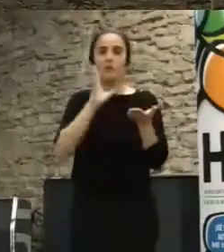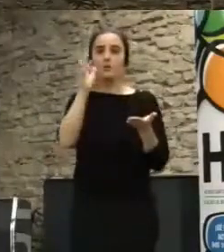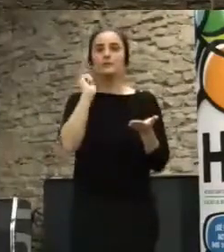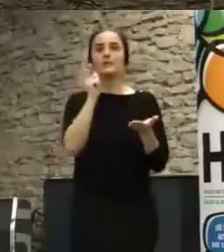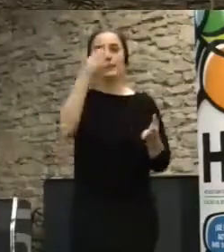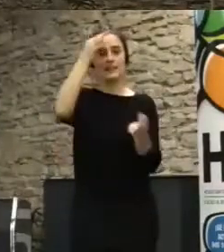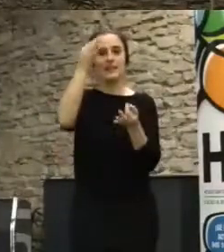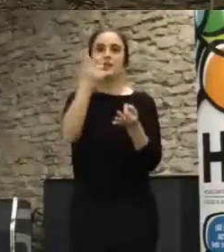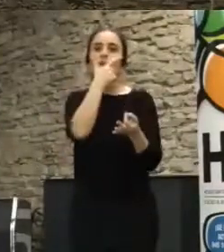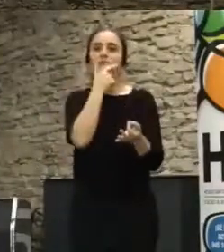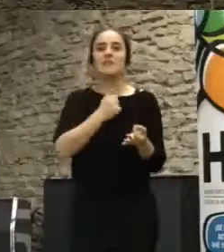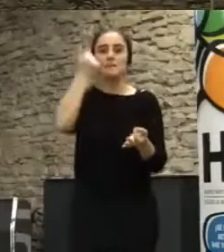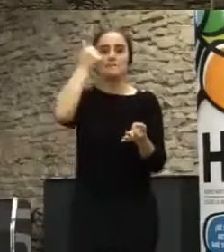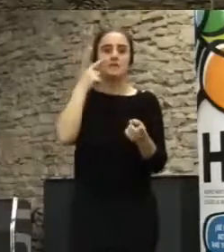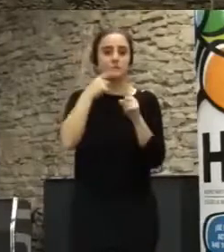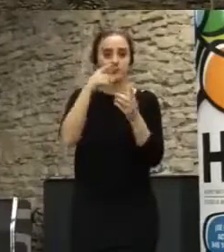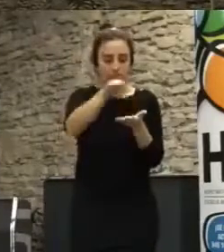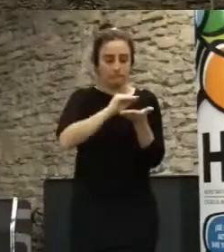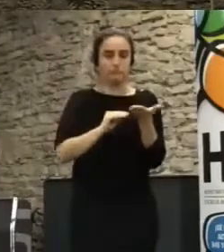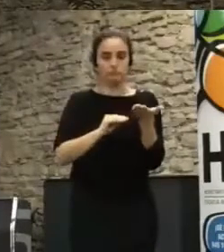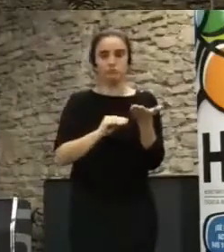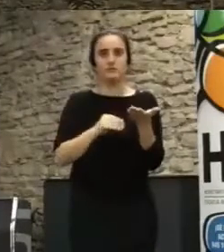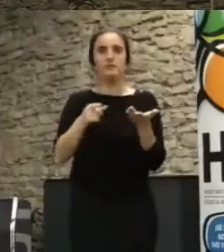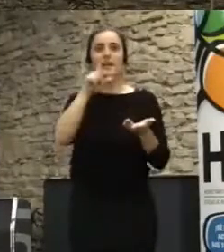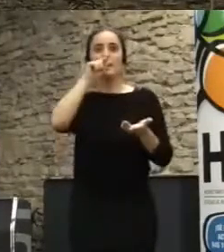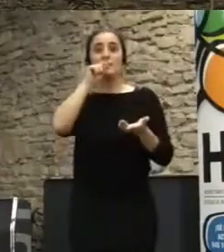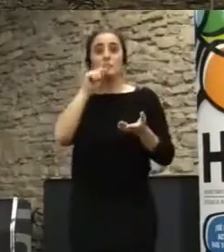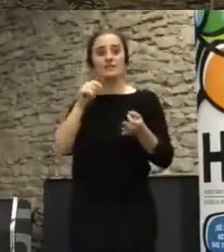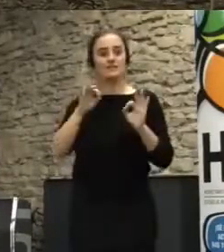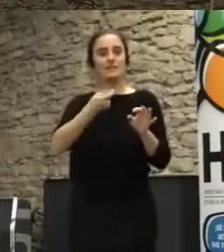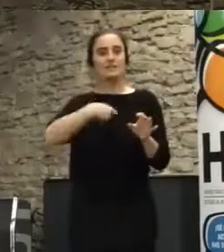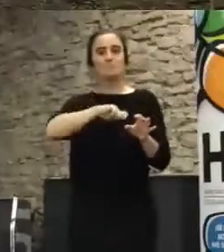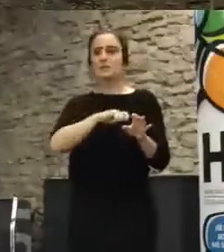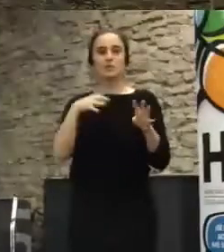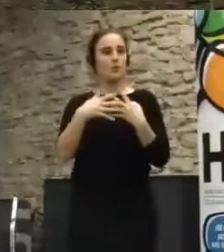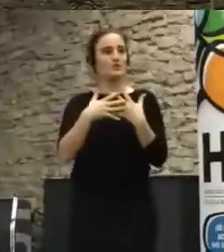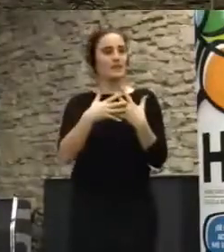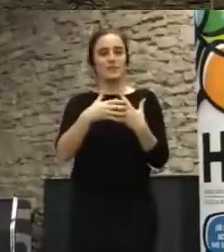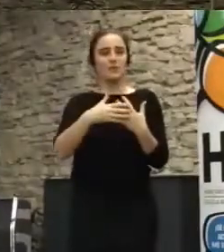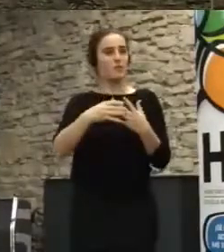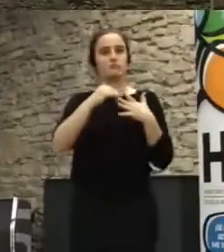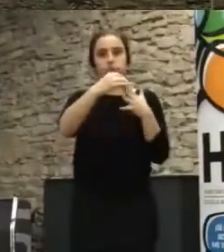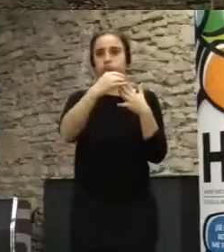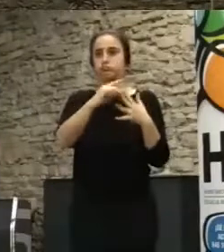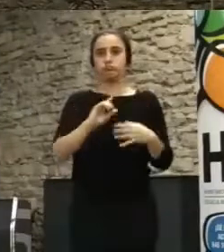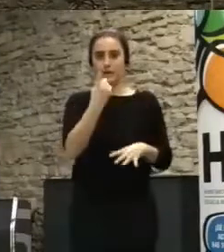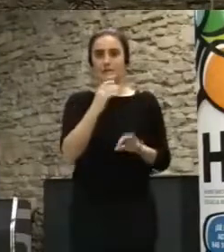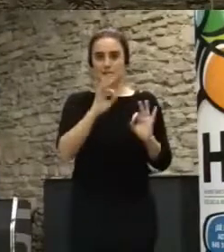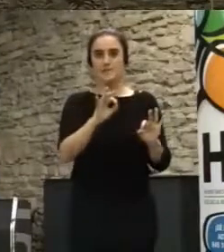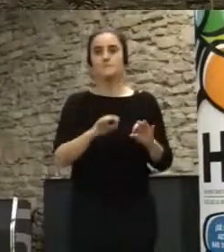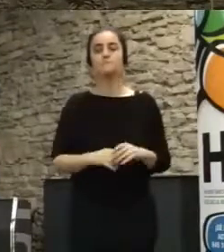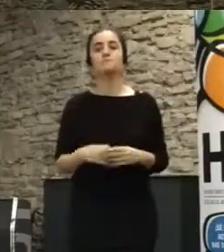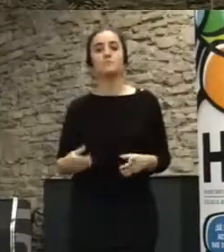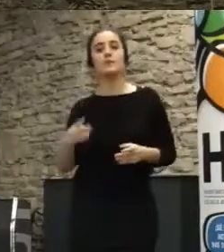extraerlos. Y concretamente en España ha sido la red política por excelencia. Entonces, bueno, esto en el 2011 se